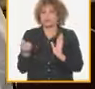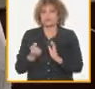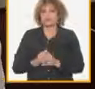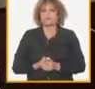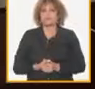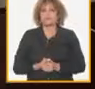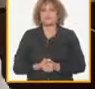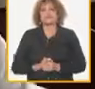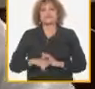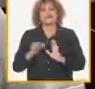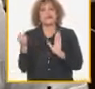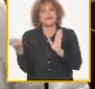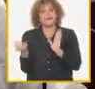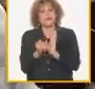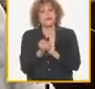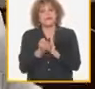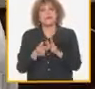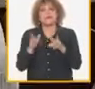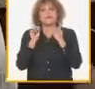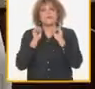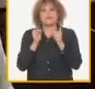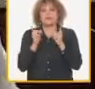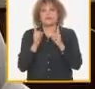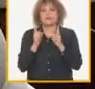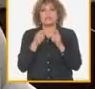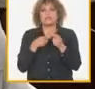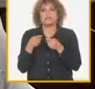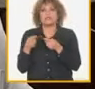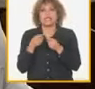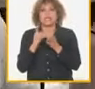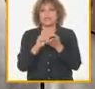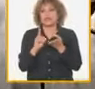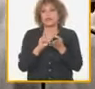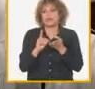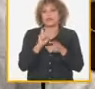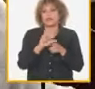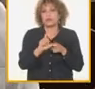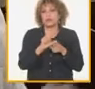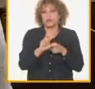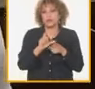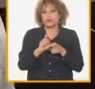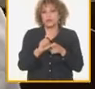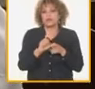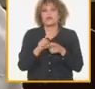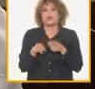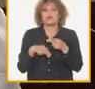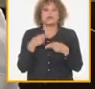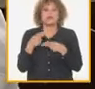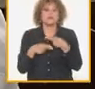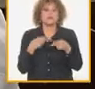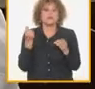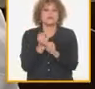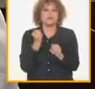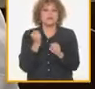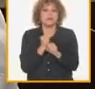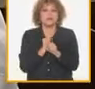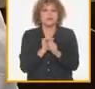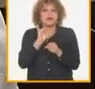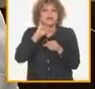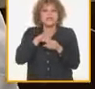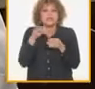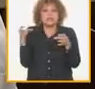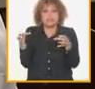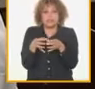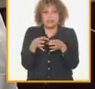una política para renegociar todas las deudas de las cooperativas y se hizo un trabajo integral con todos los organismos